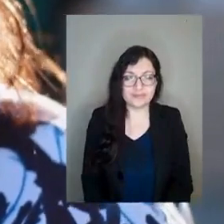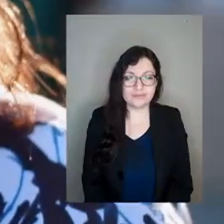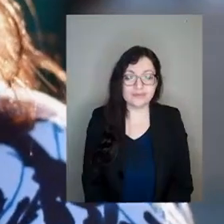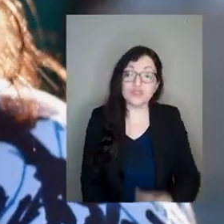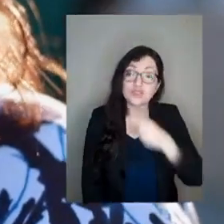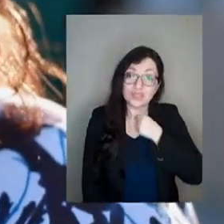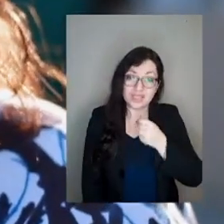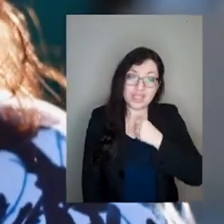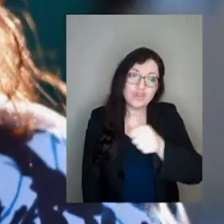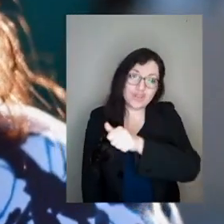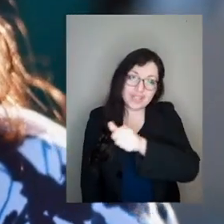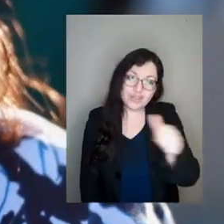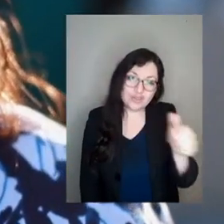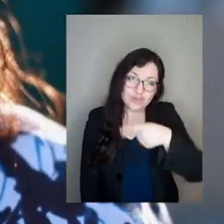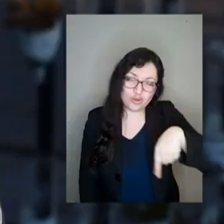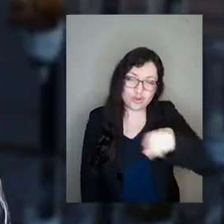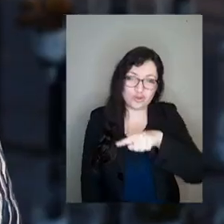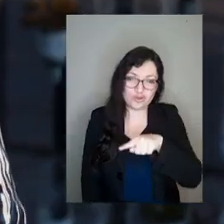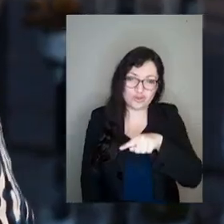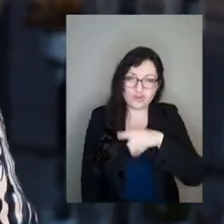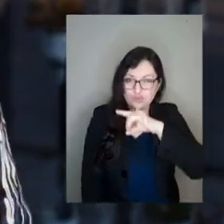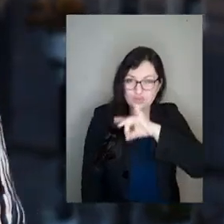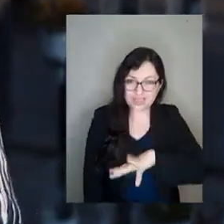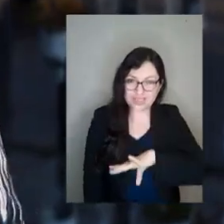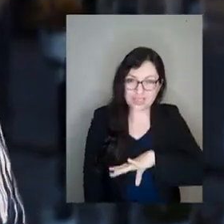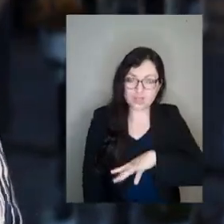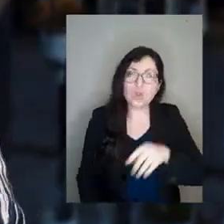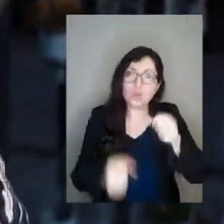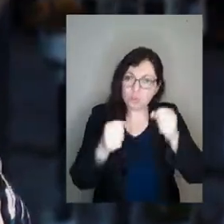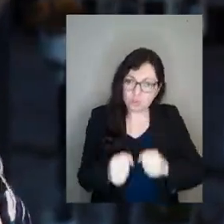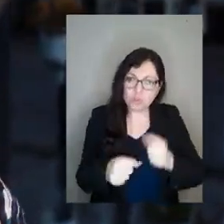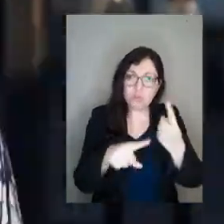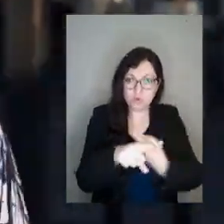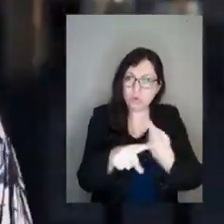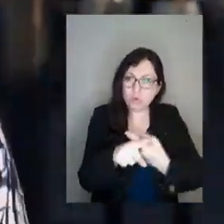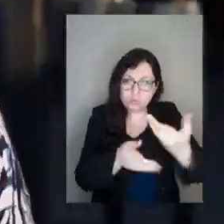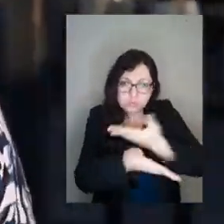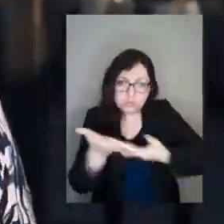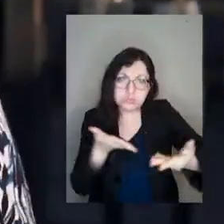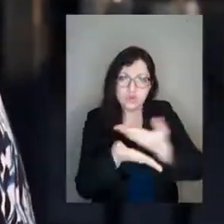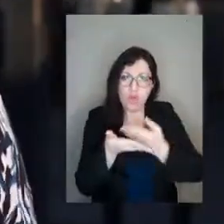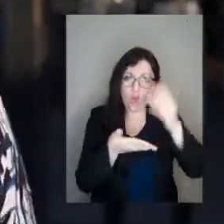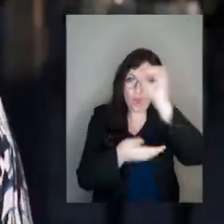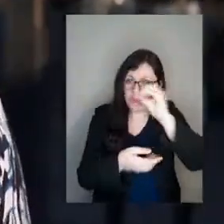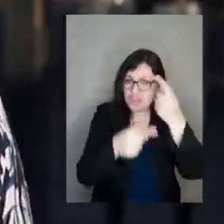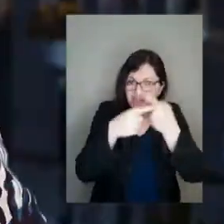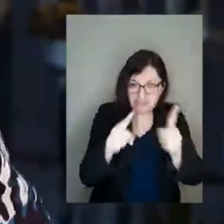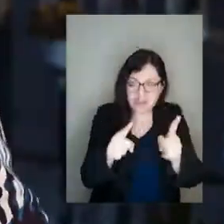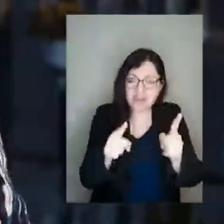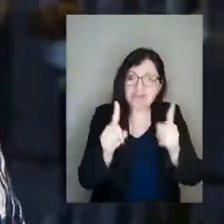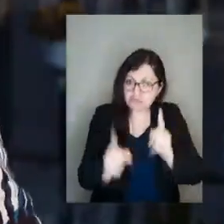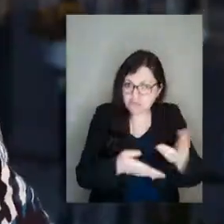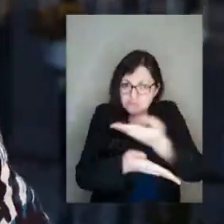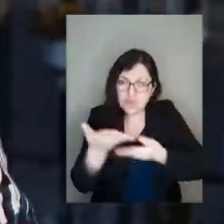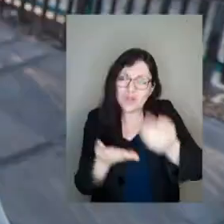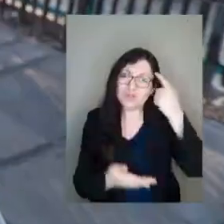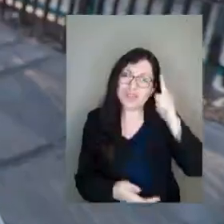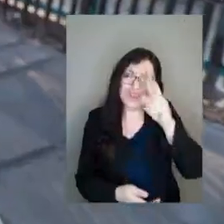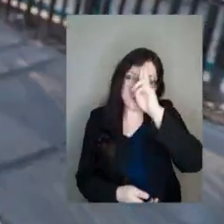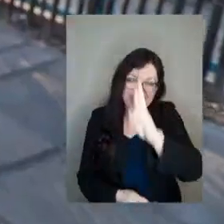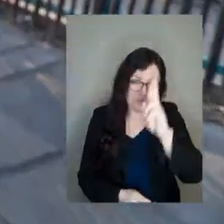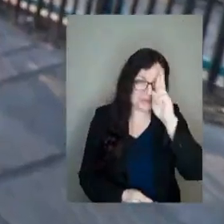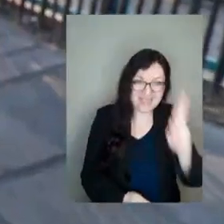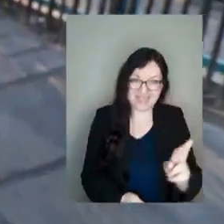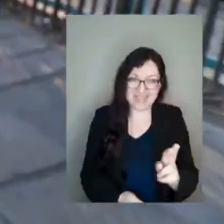Quiero que todos nosotros, como chilenos, podamos conversar, tener distintas opiniones, pero respetarnos.